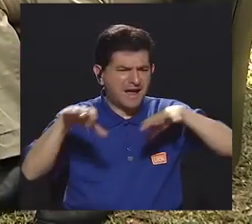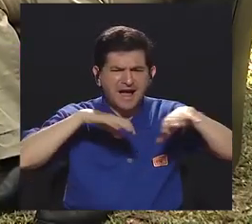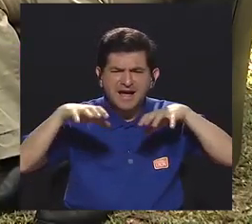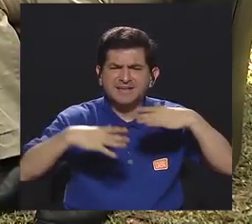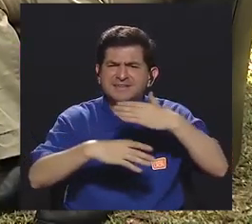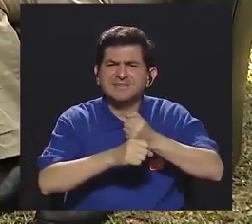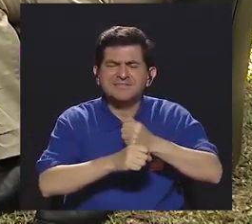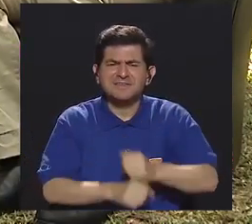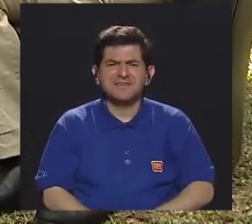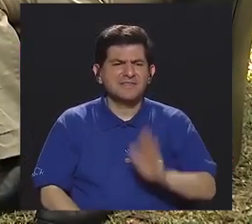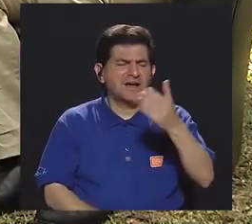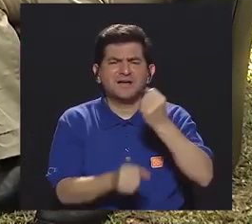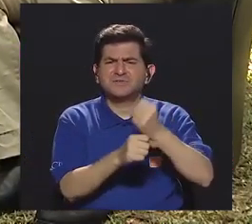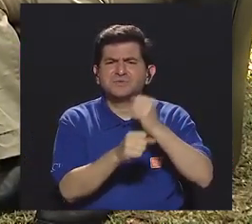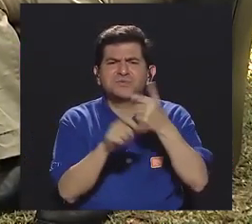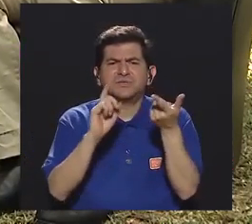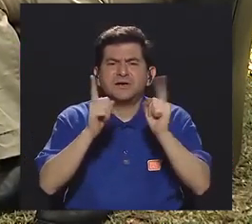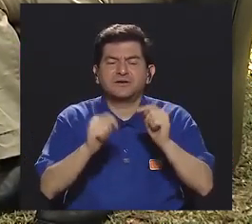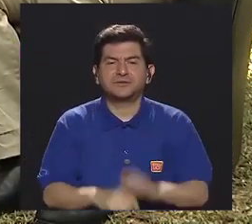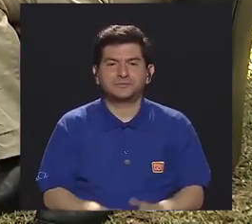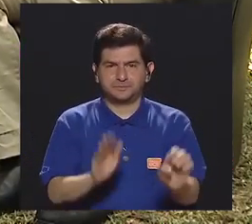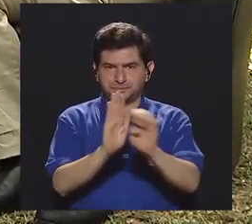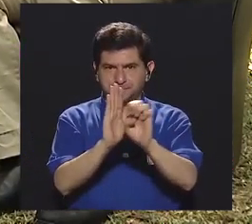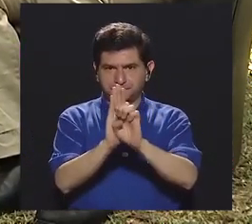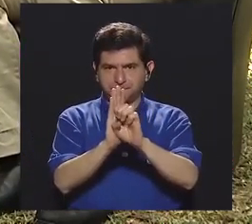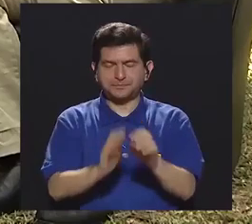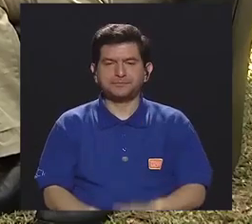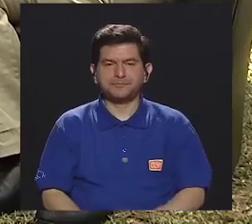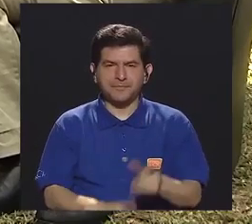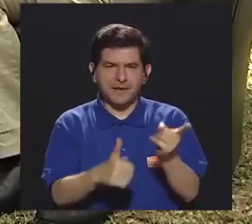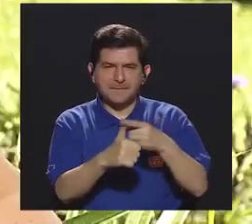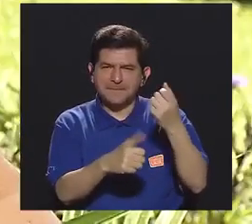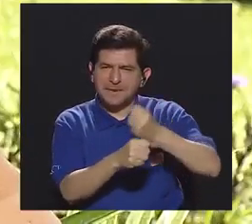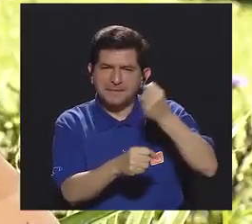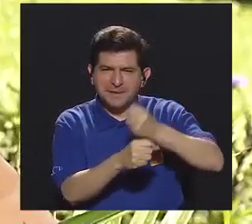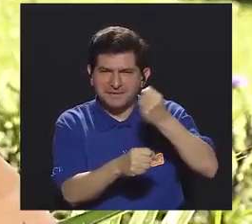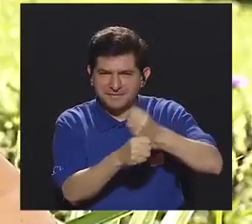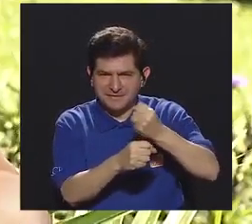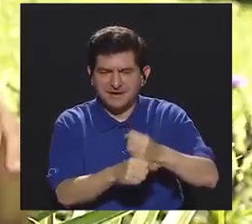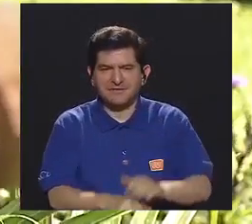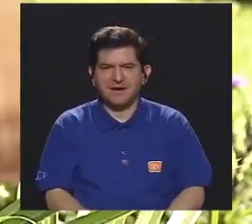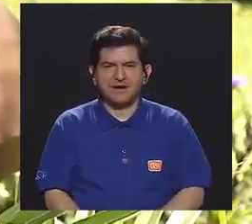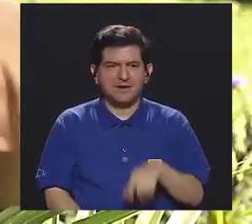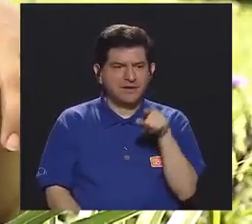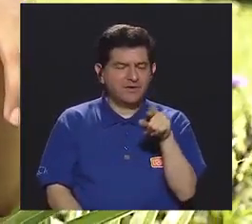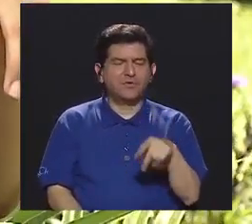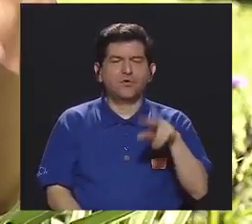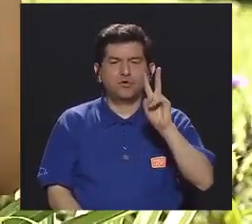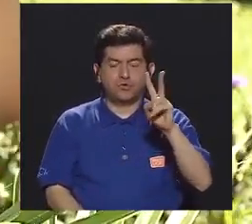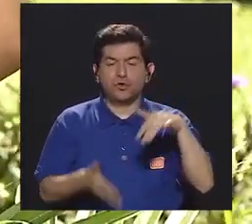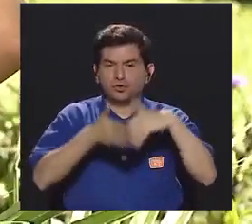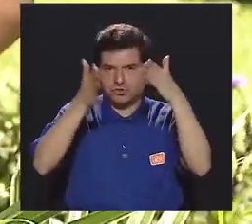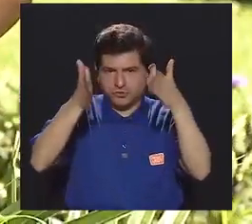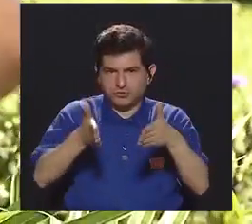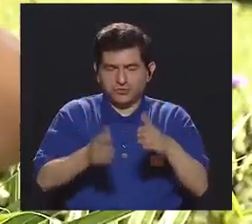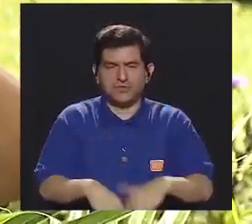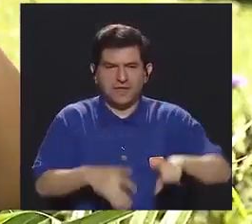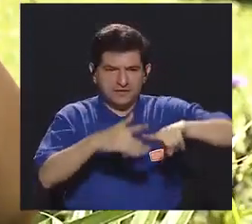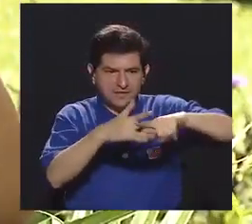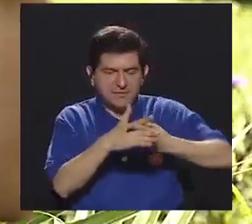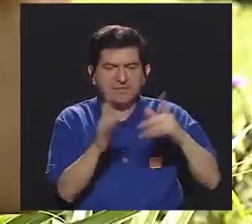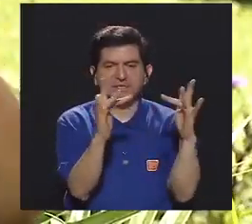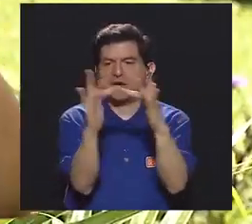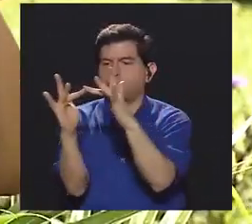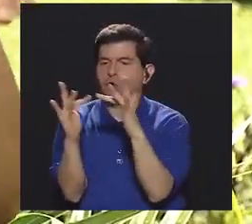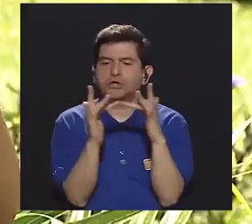actividades realizaban? ¿Cuáles eran sus tareas? Por ejemplo, las primeras tareas que tuvieron estos dos estudiantes